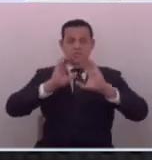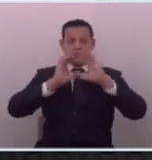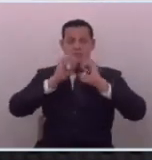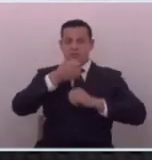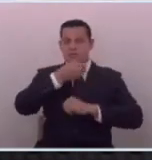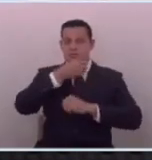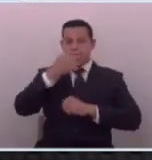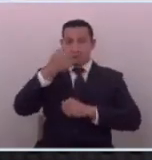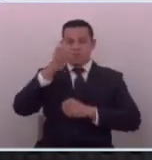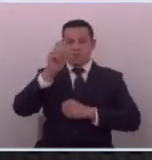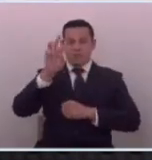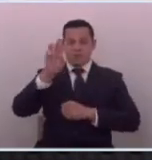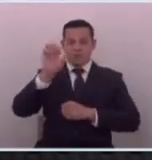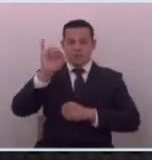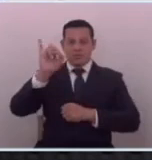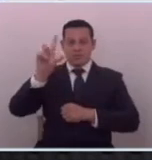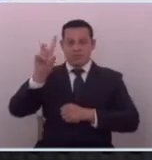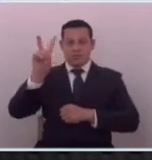Héctor Silva